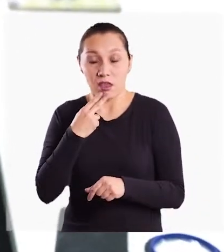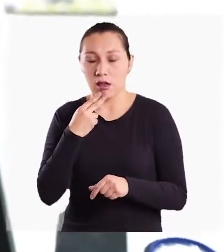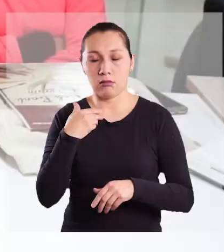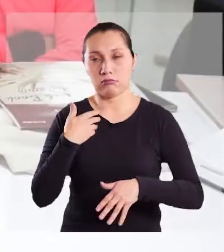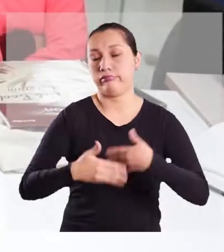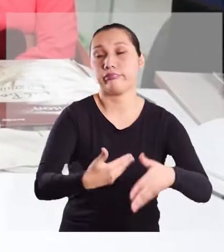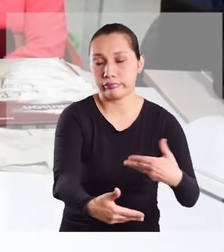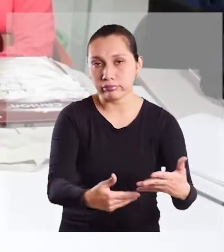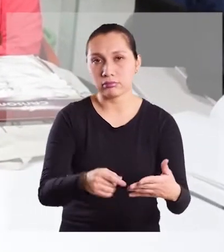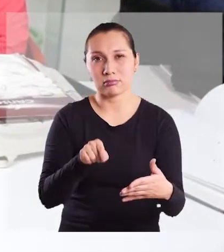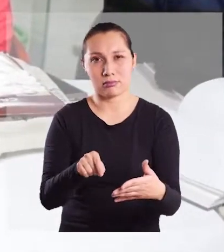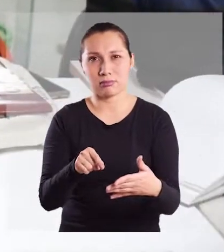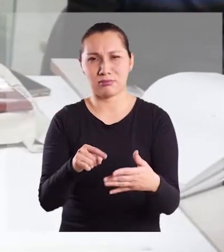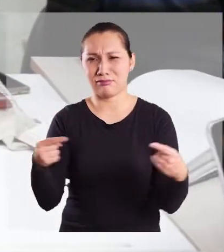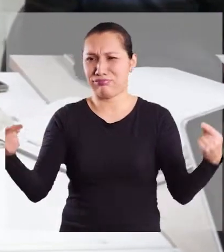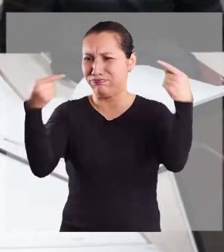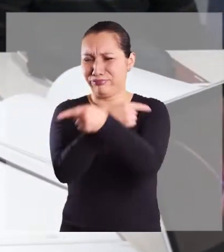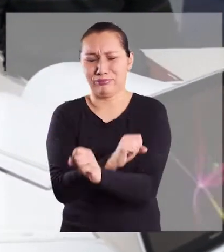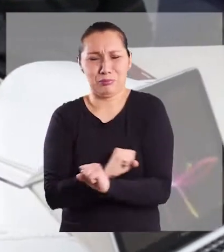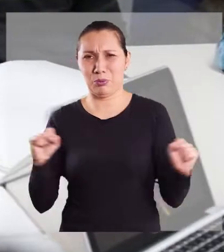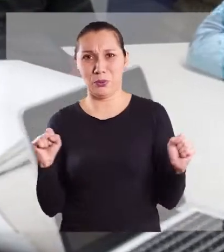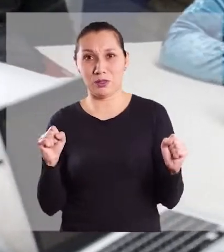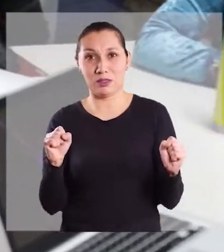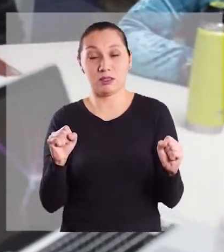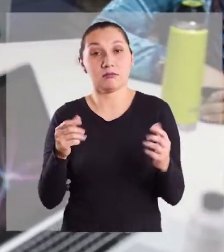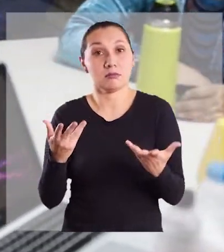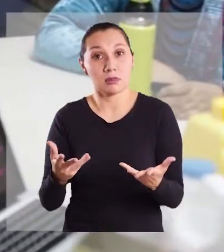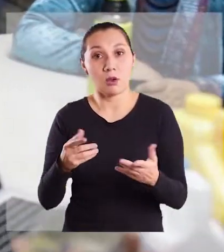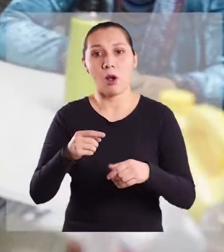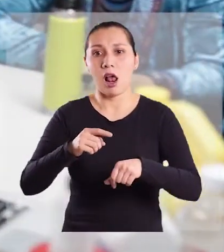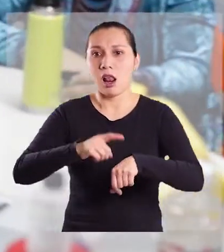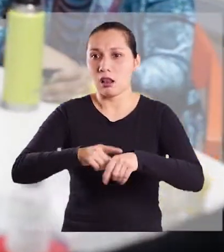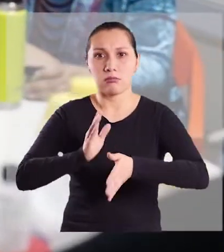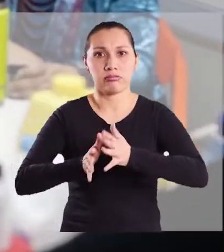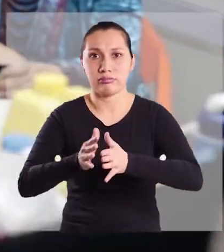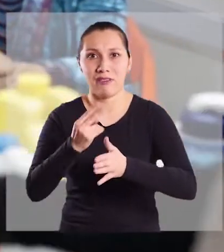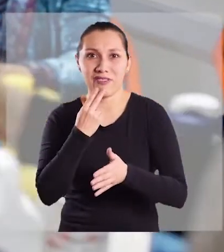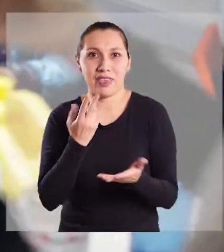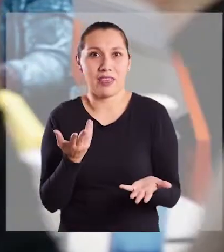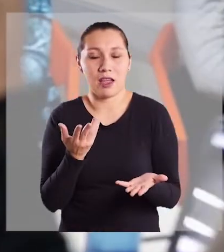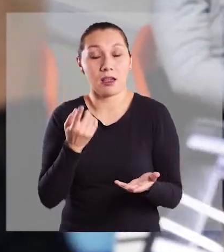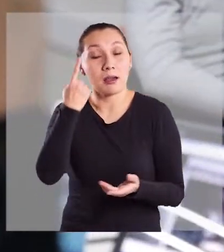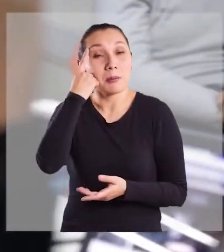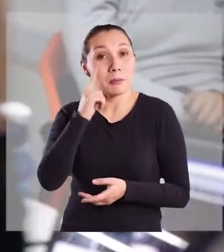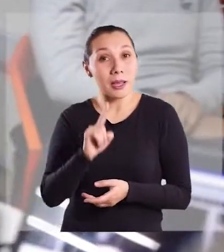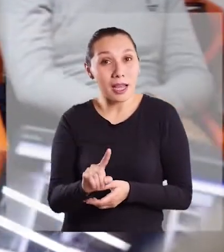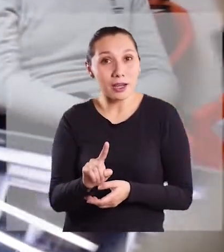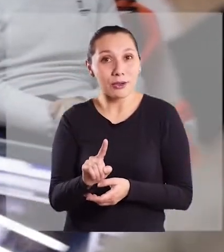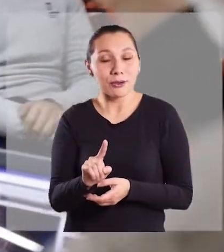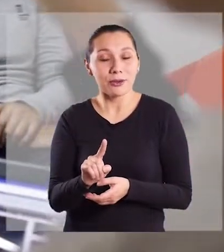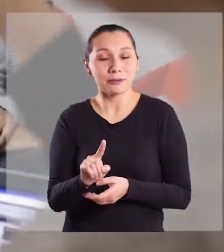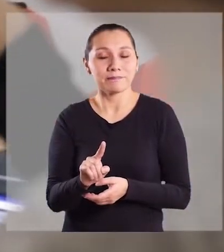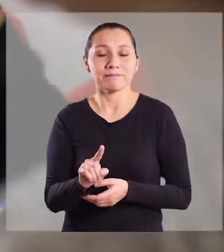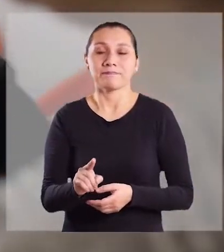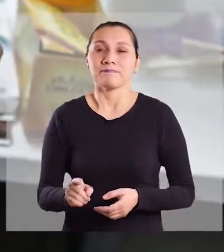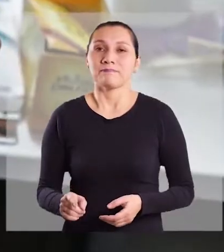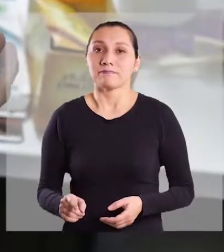podría ser algo súper contraproducente en torno a la velocidad en que vivimos. Sin embargo,